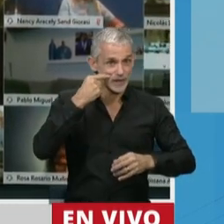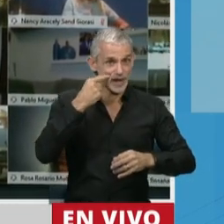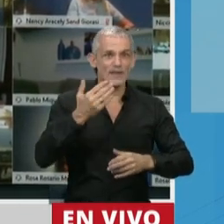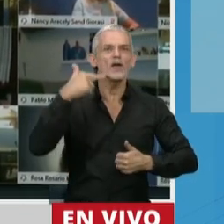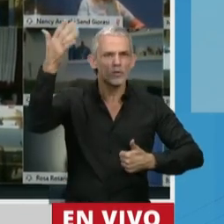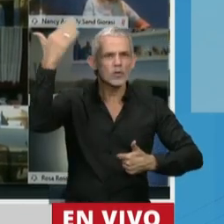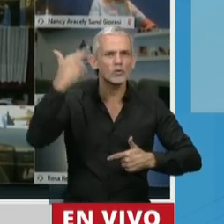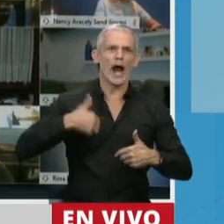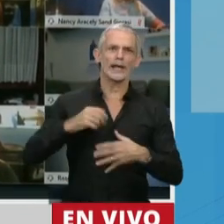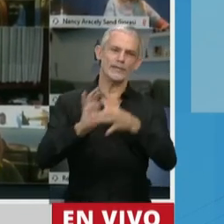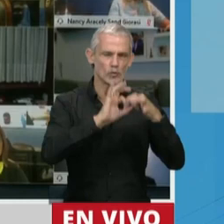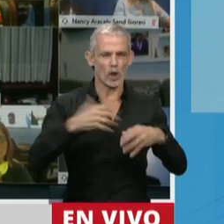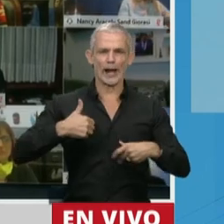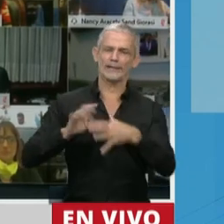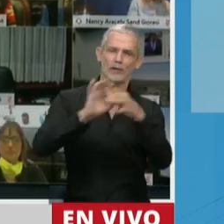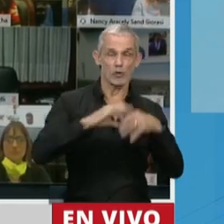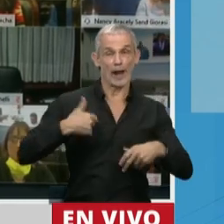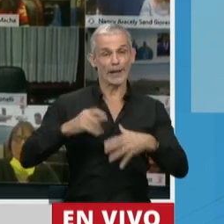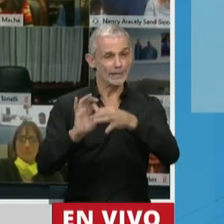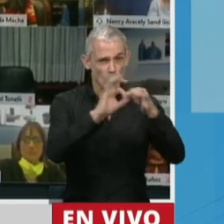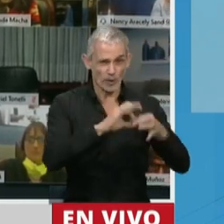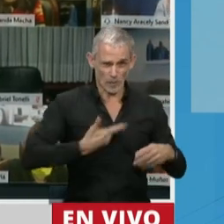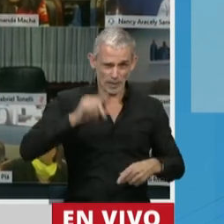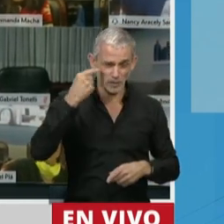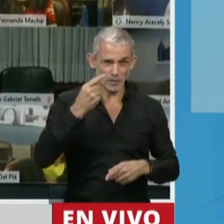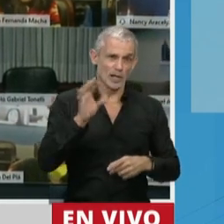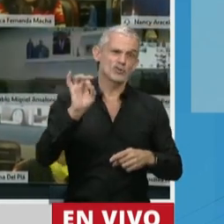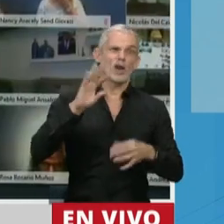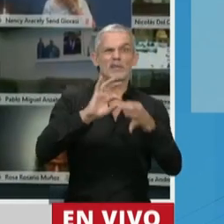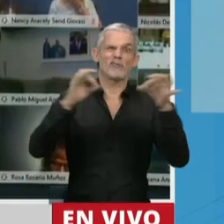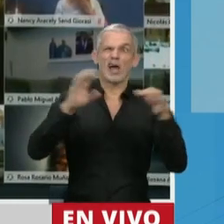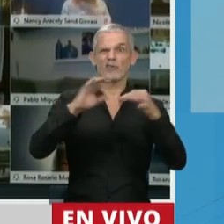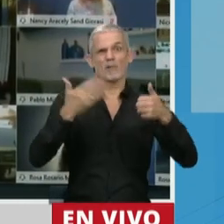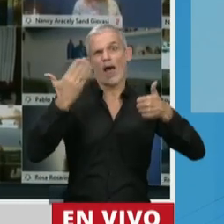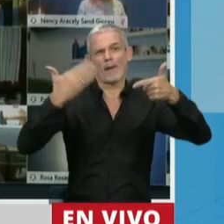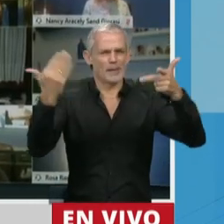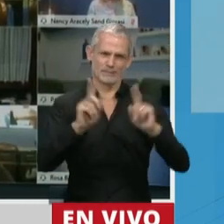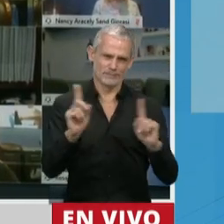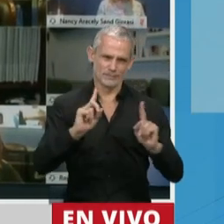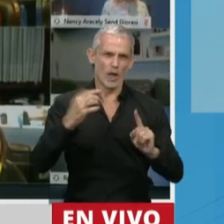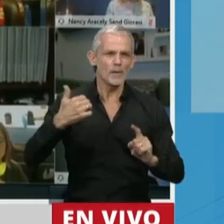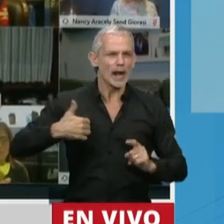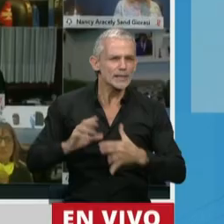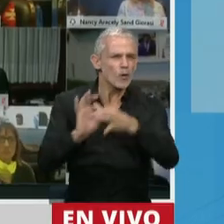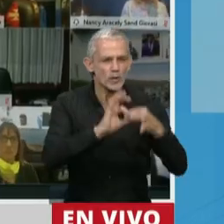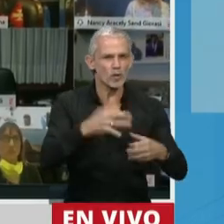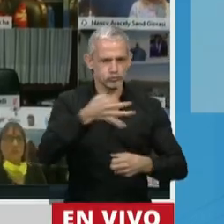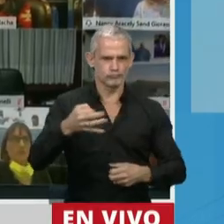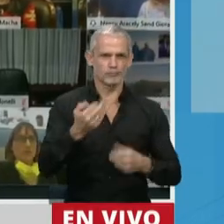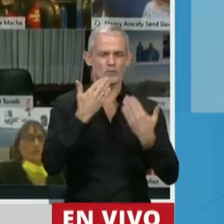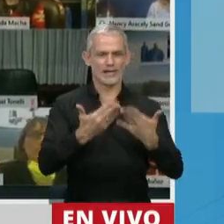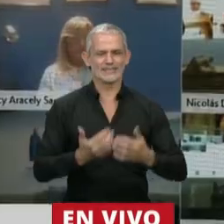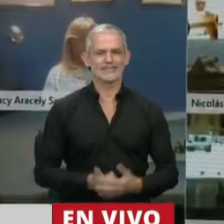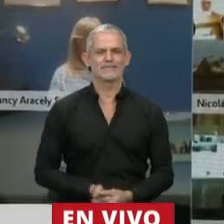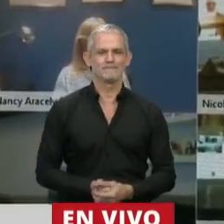discurso, en cada comunicación oficial, no sea un eslogan y se materialice realmente con hechos concretos. Muchas gracias.